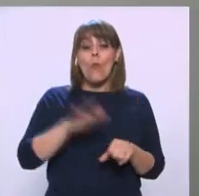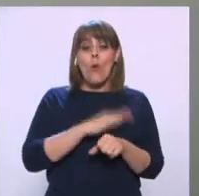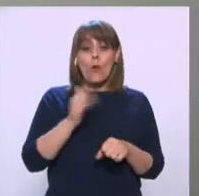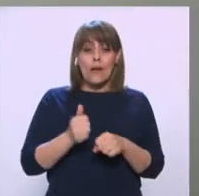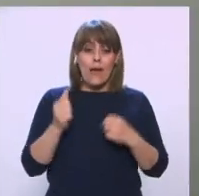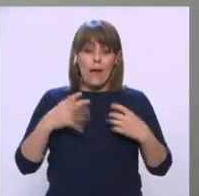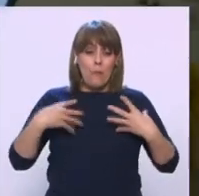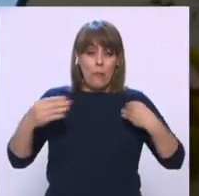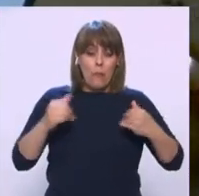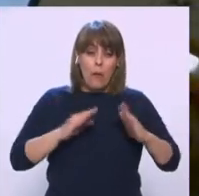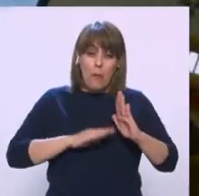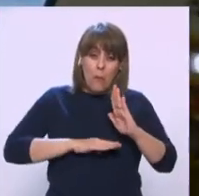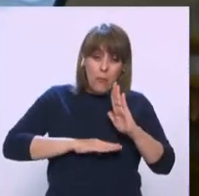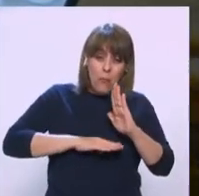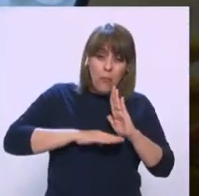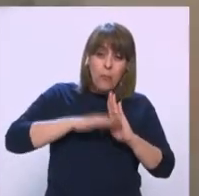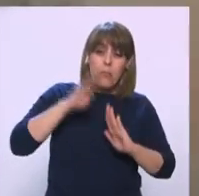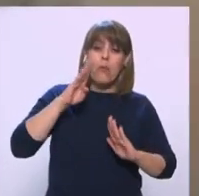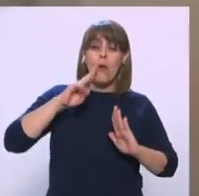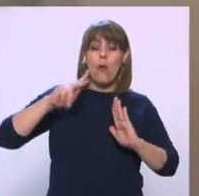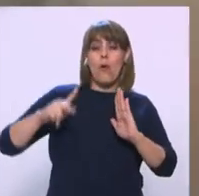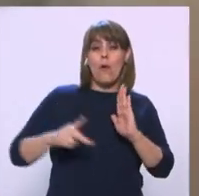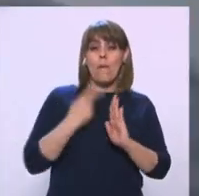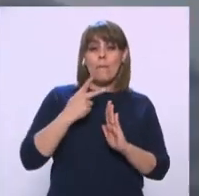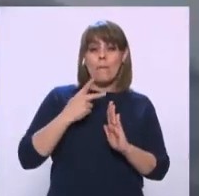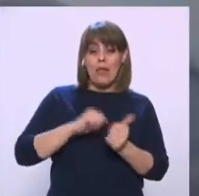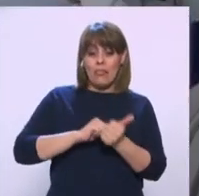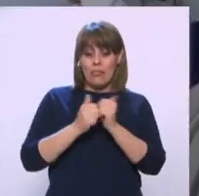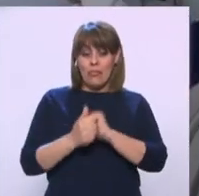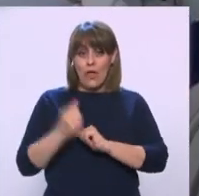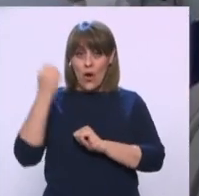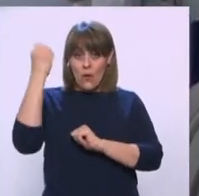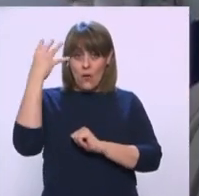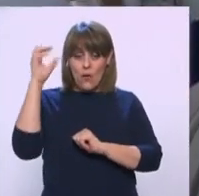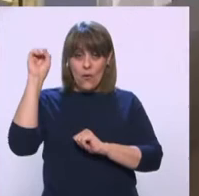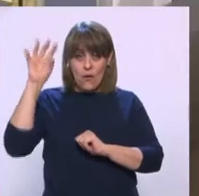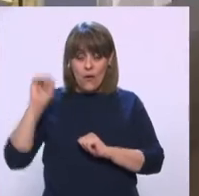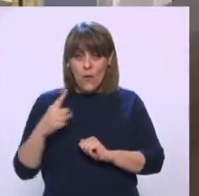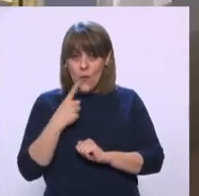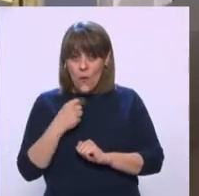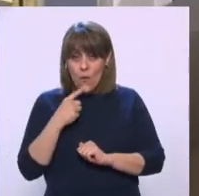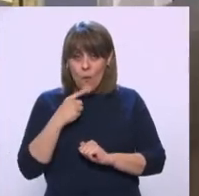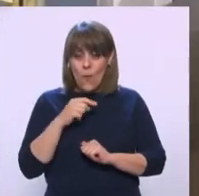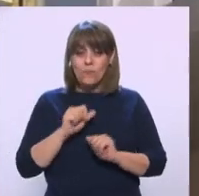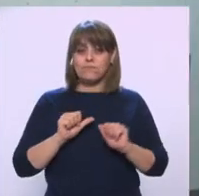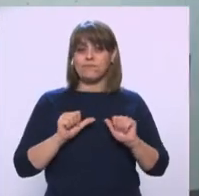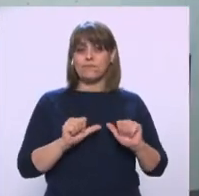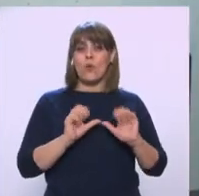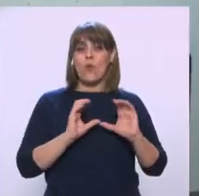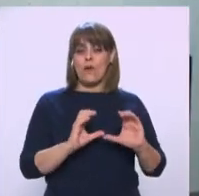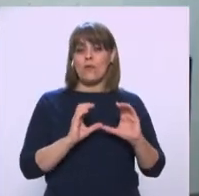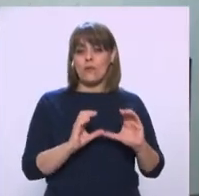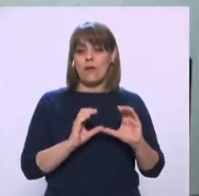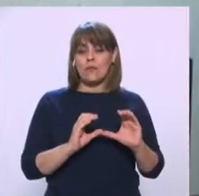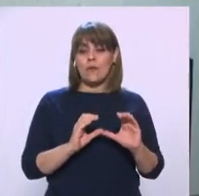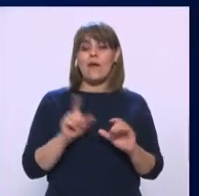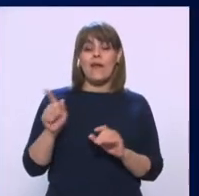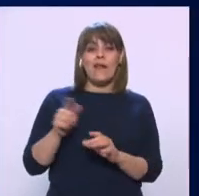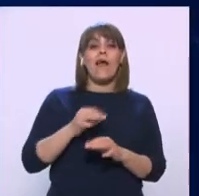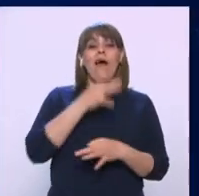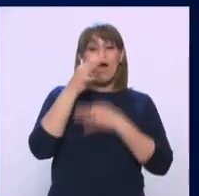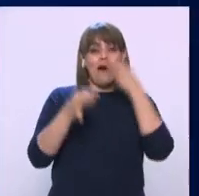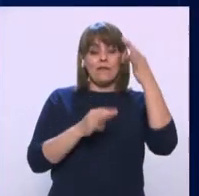Y que volvamos A color rojo En el semáforo Epidemiológico Y es ante este panorama Que confirmó Que Chihuahua